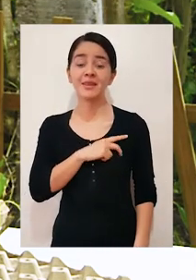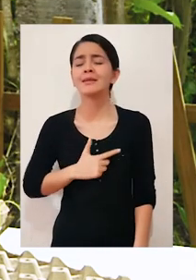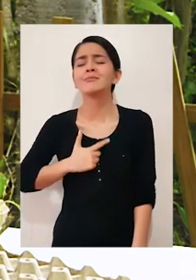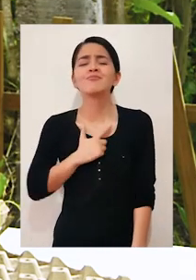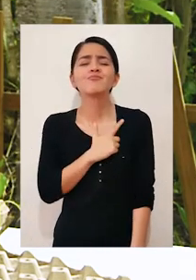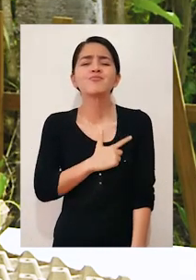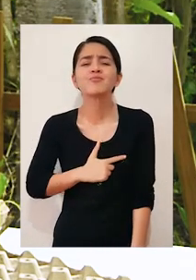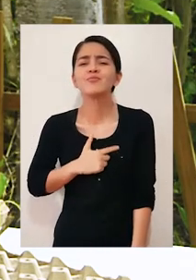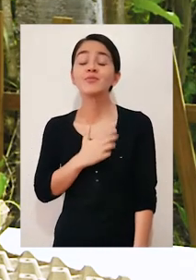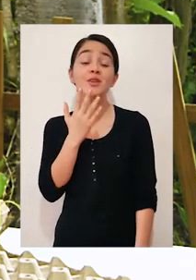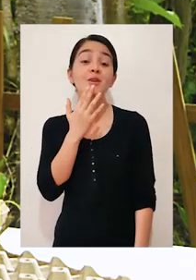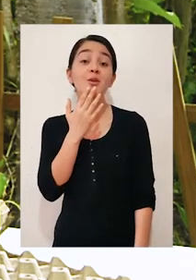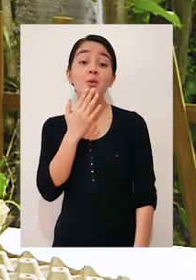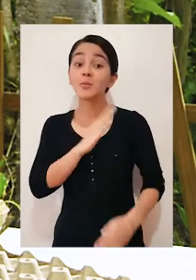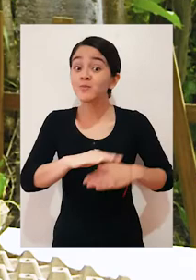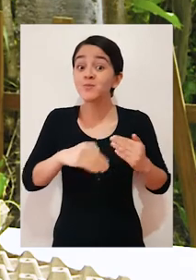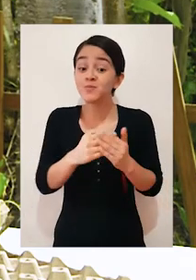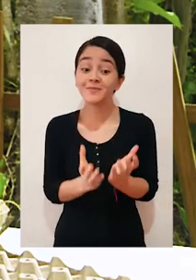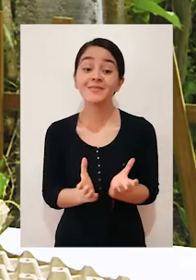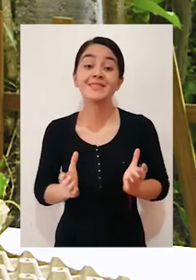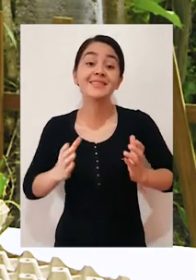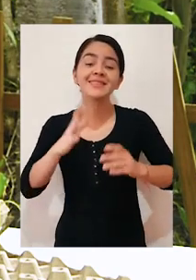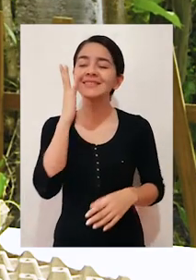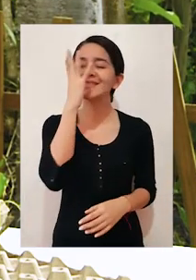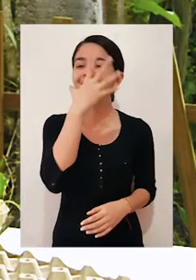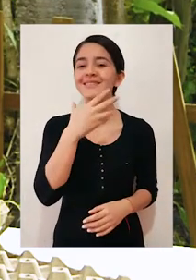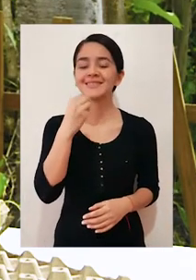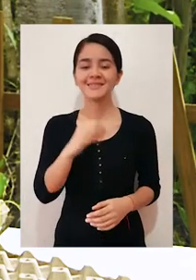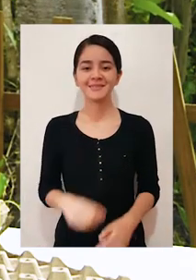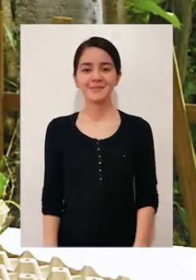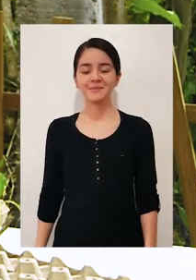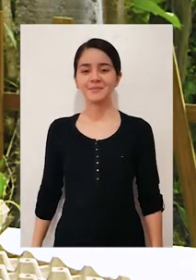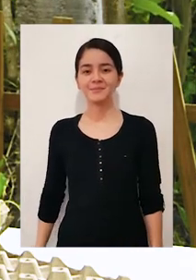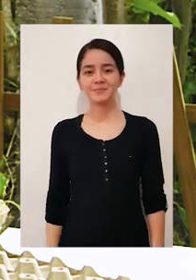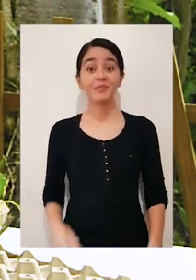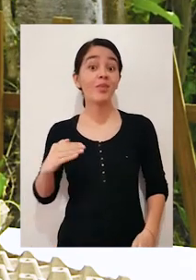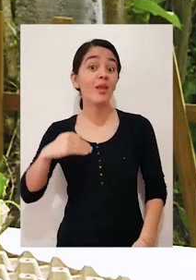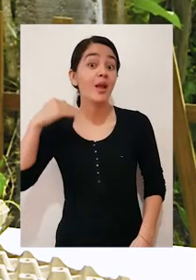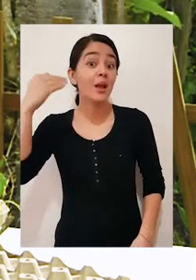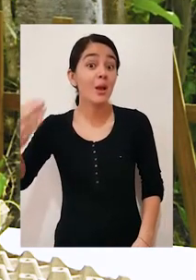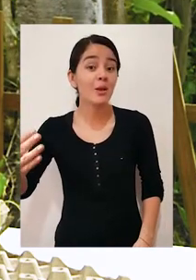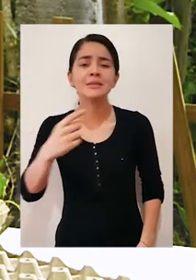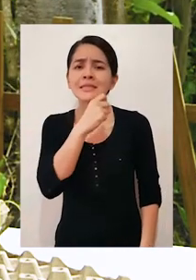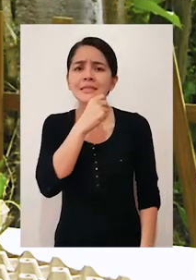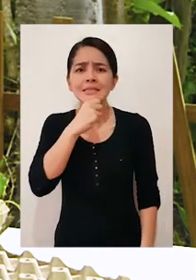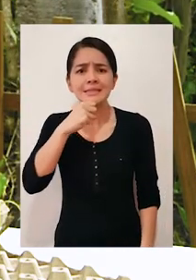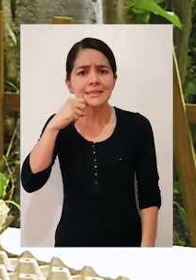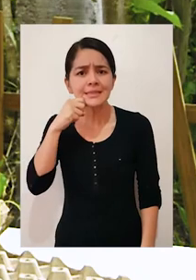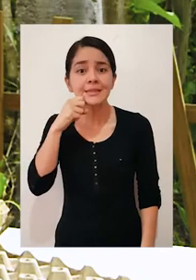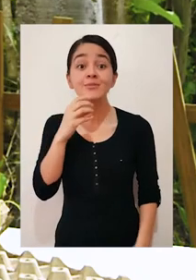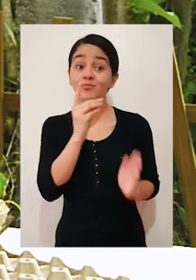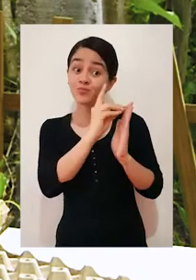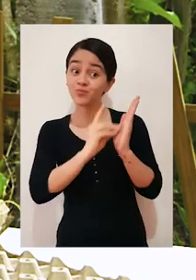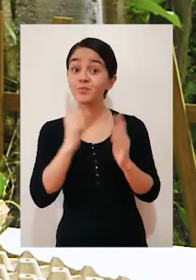me gusta más porque el color se mira más uniforme y la macetera se mira mucho más bonita. Luego de que la pintura ya esté seca, vamos a